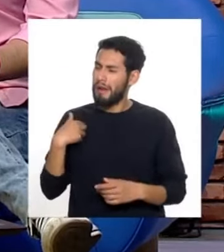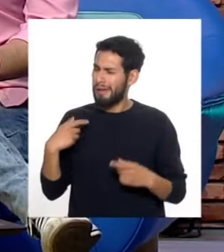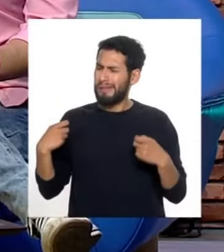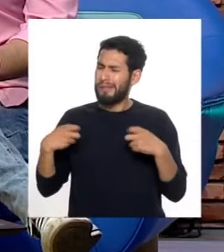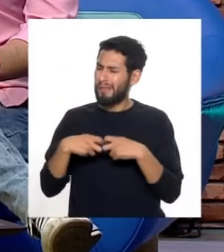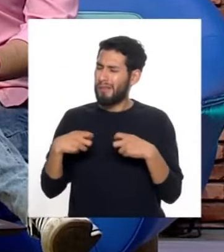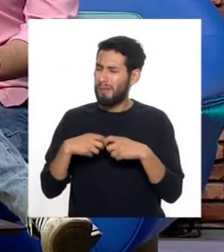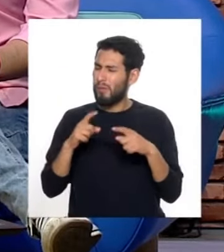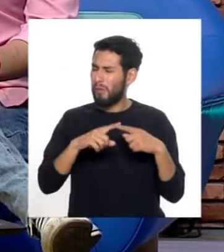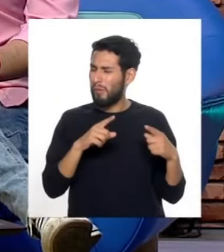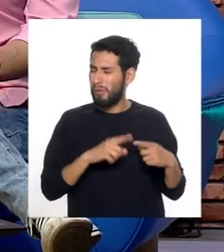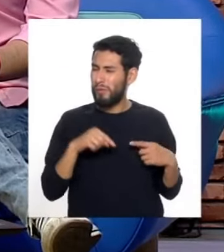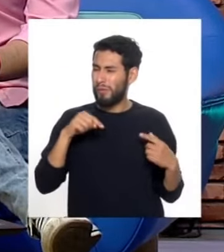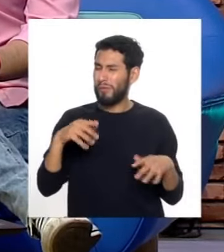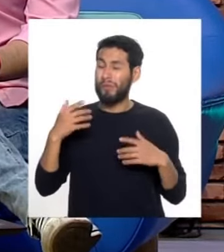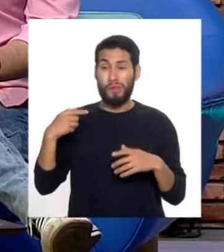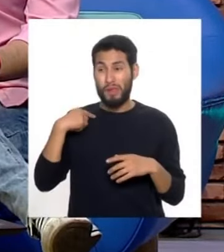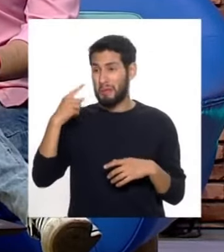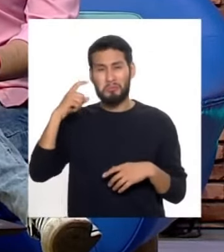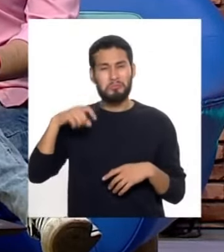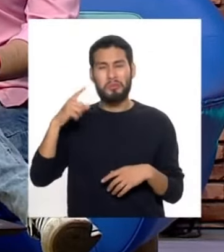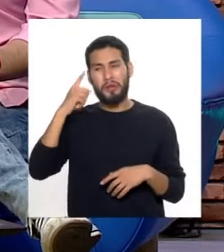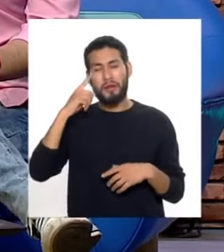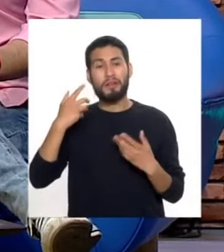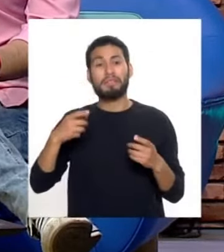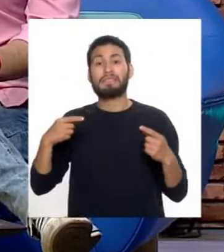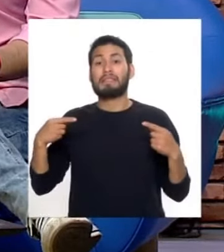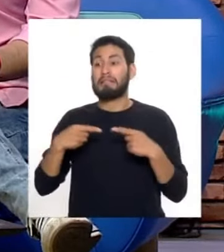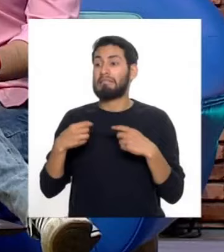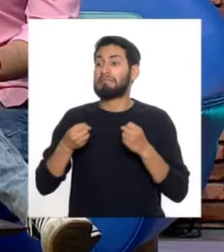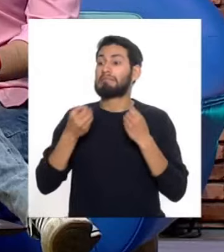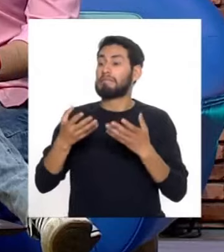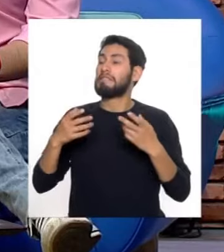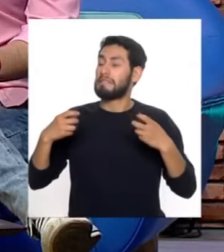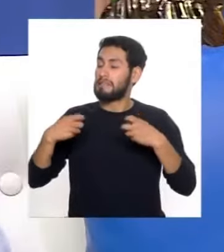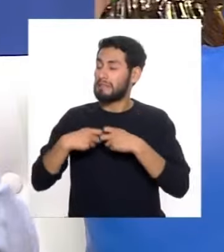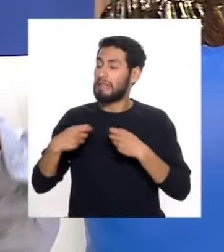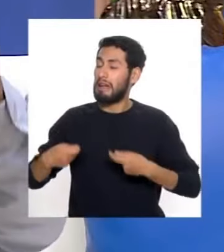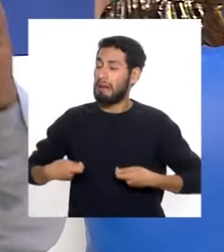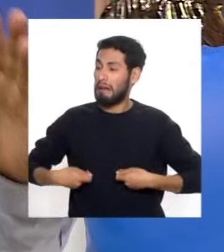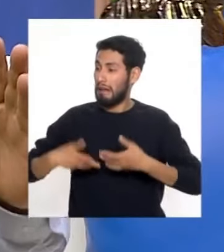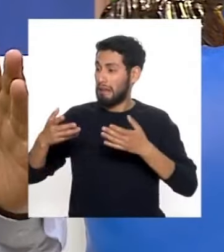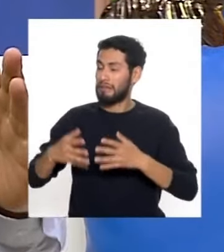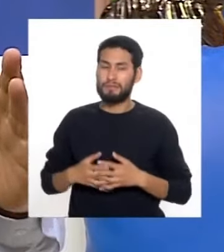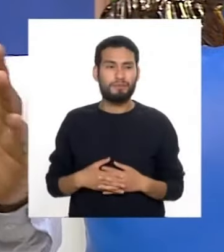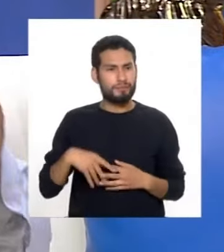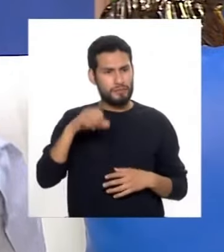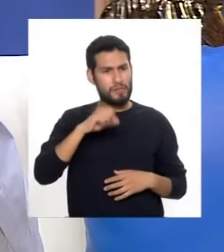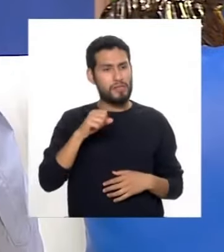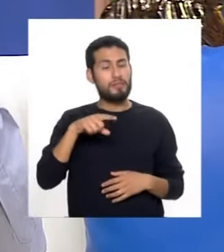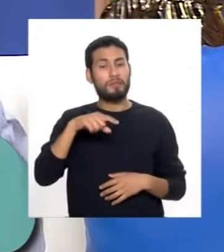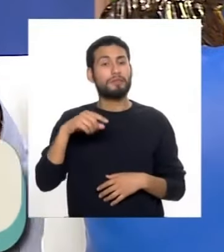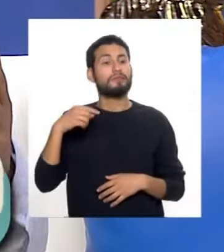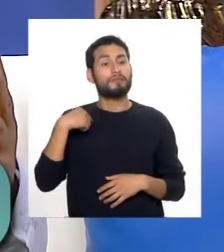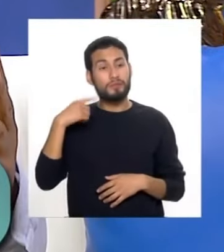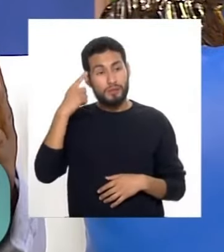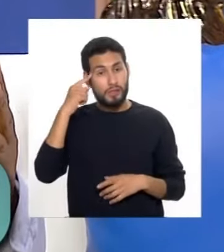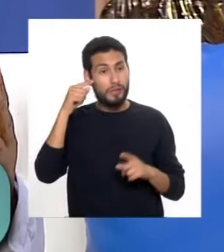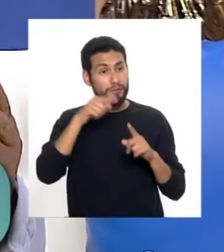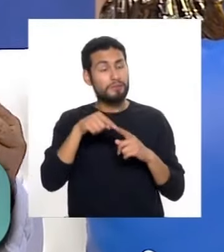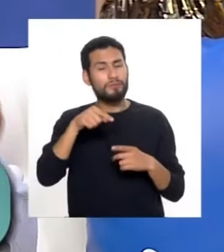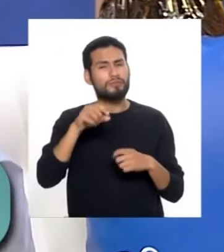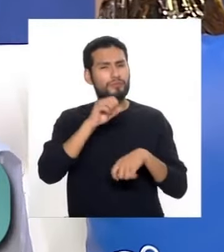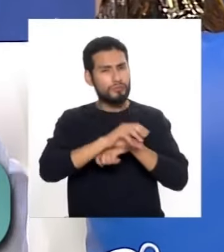mucha energía, que no es necesaria en ese momento, y generamos gastos. efectivamente. Ocinermid lo que va a dar es